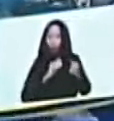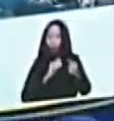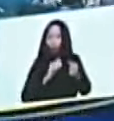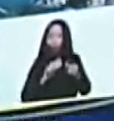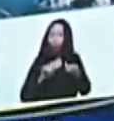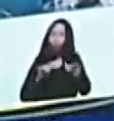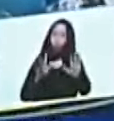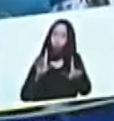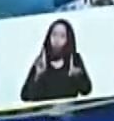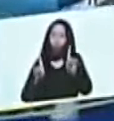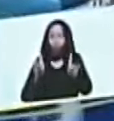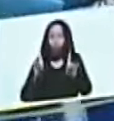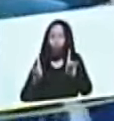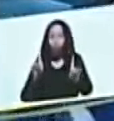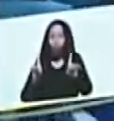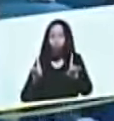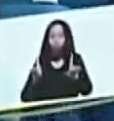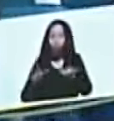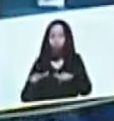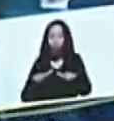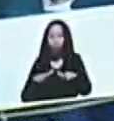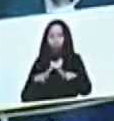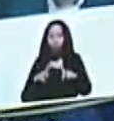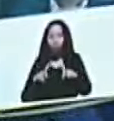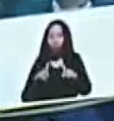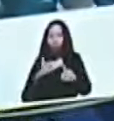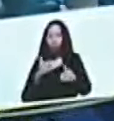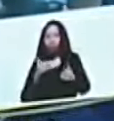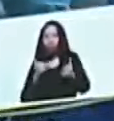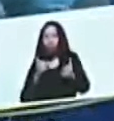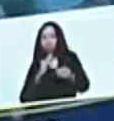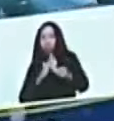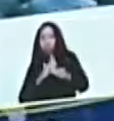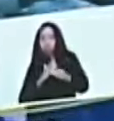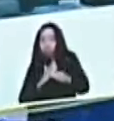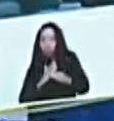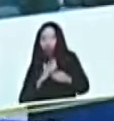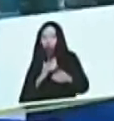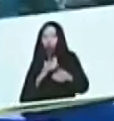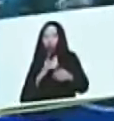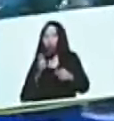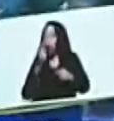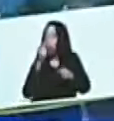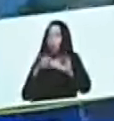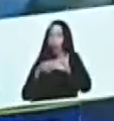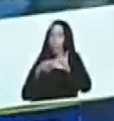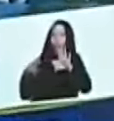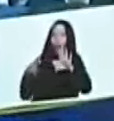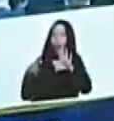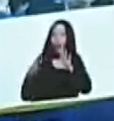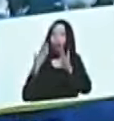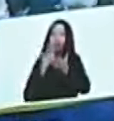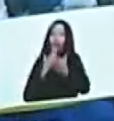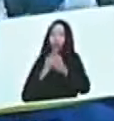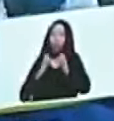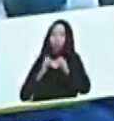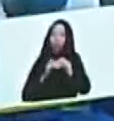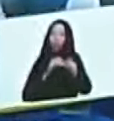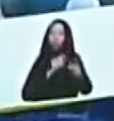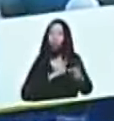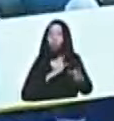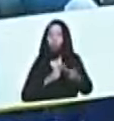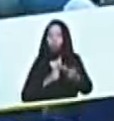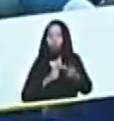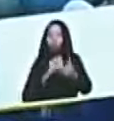en algunos momentos de tensión trastabilló, jamás se rompió, hubo la voluntad, suprema,